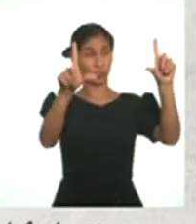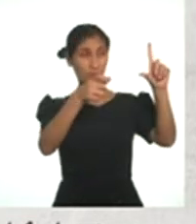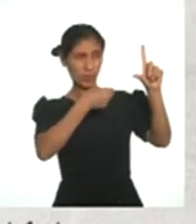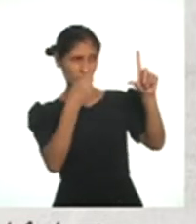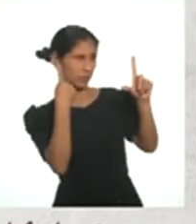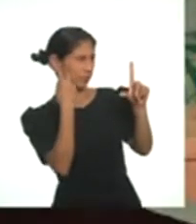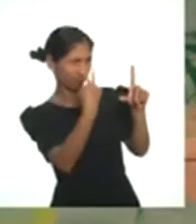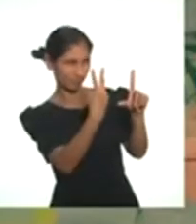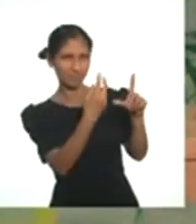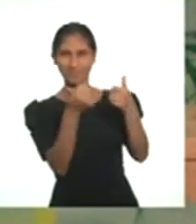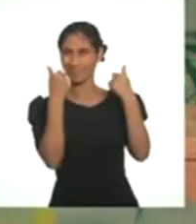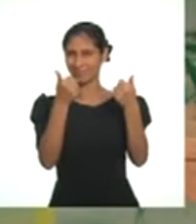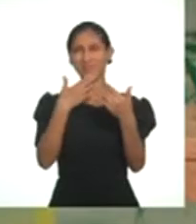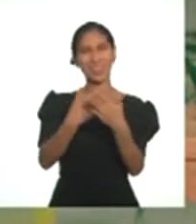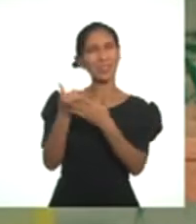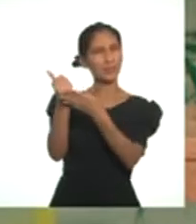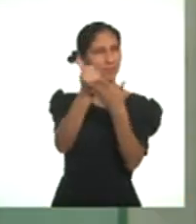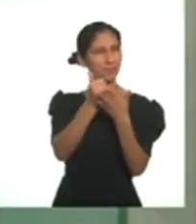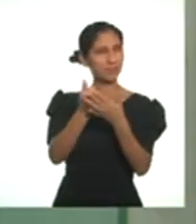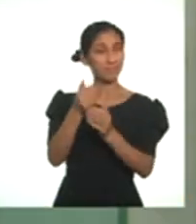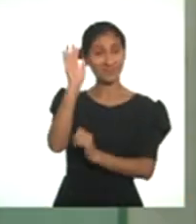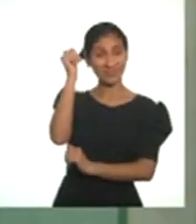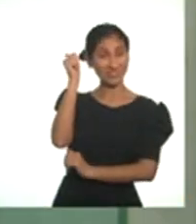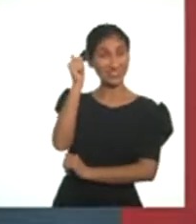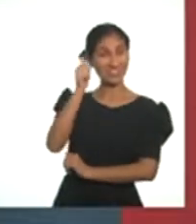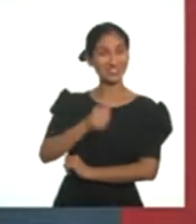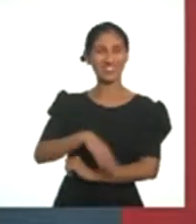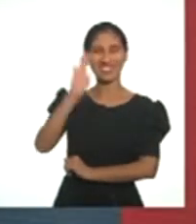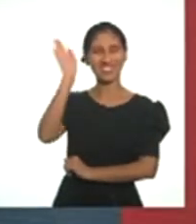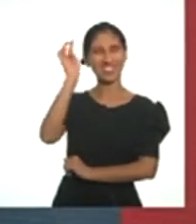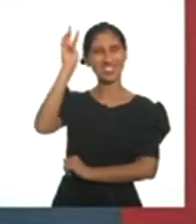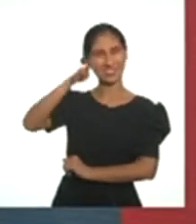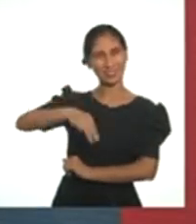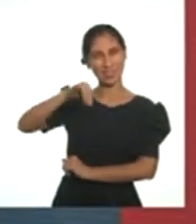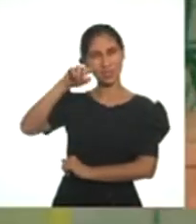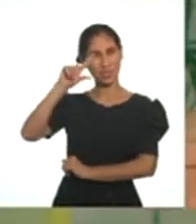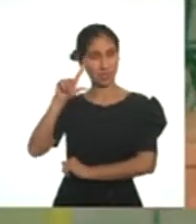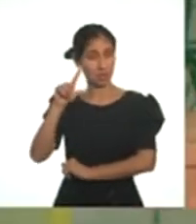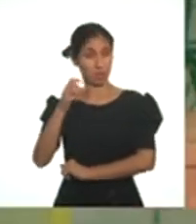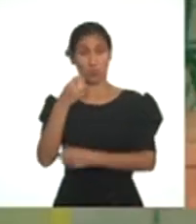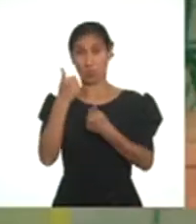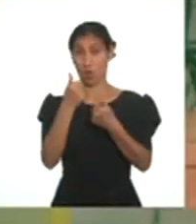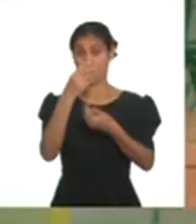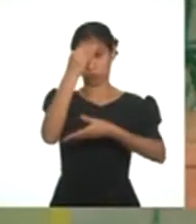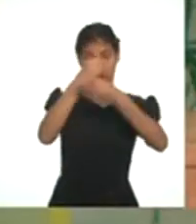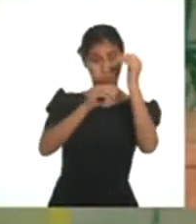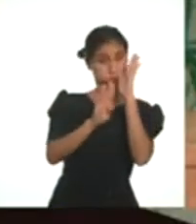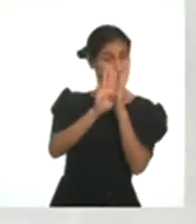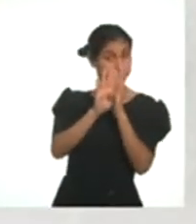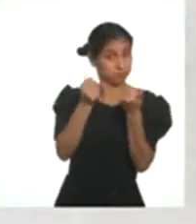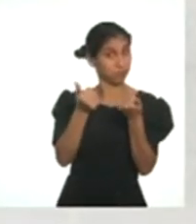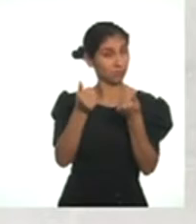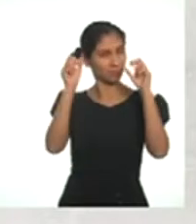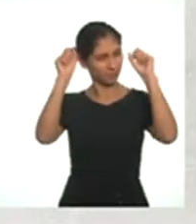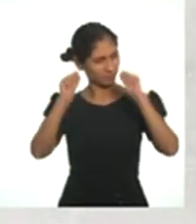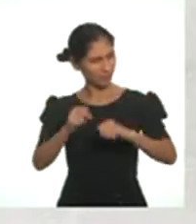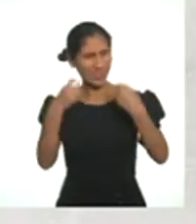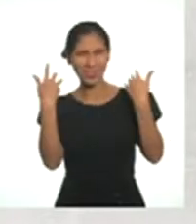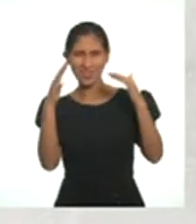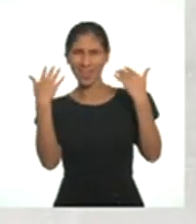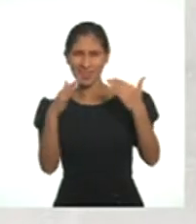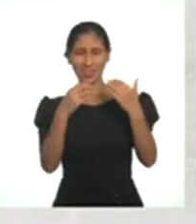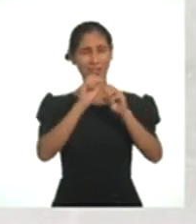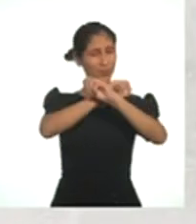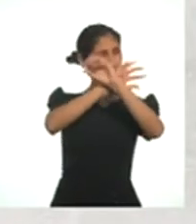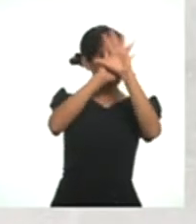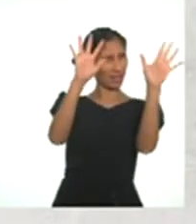audiovisual. Muchas gracias, Miguel, por tu ayuda. Encantado. Gracias, Miguel. ¿Cuánto hemos avanzado, no, Brigitte? Sí, ya